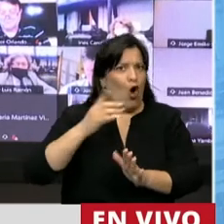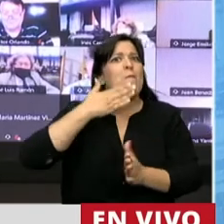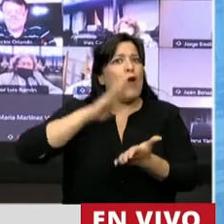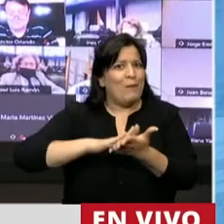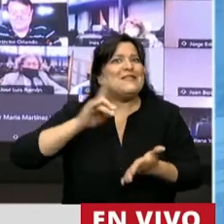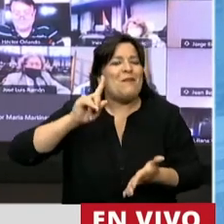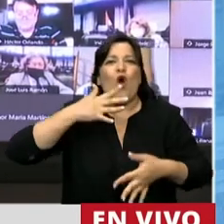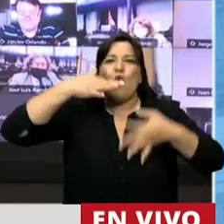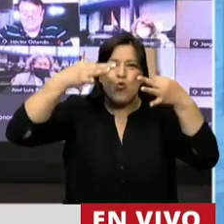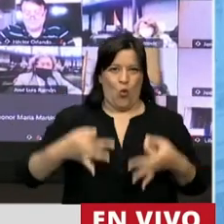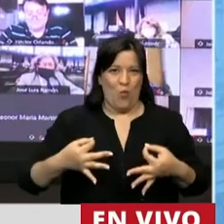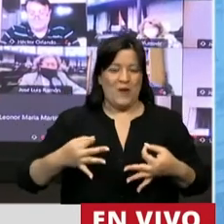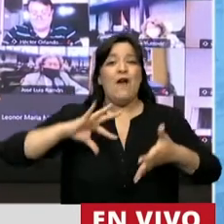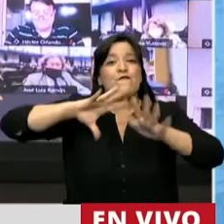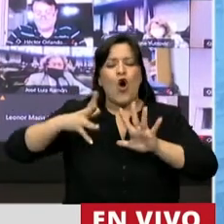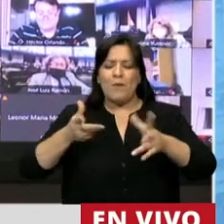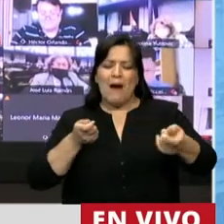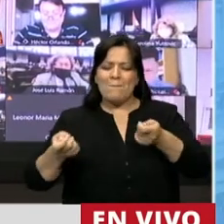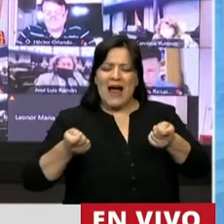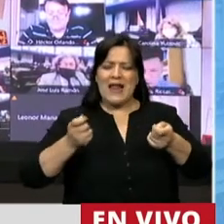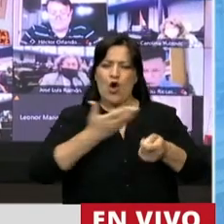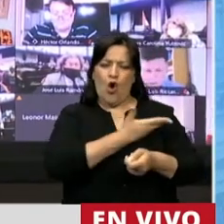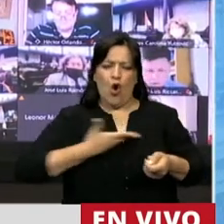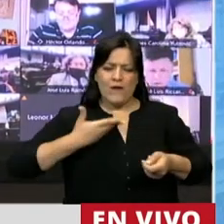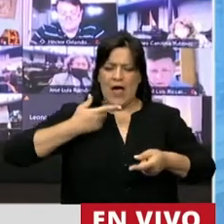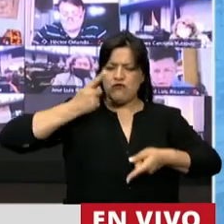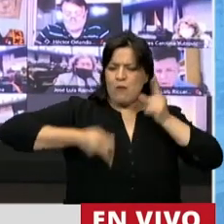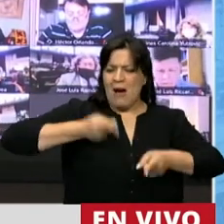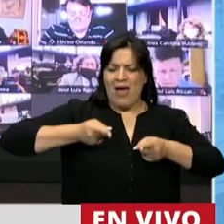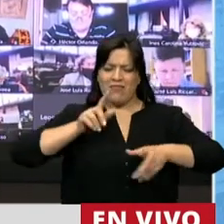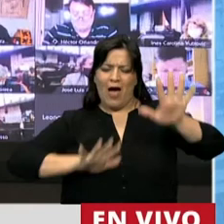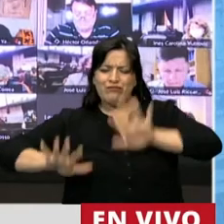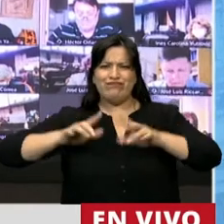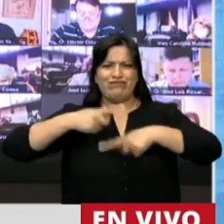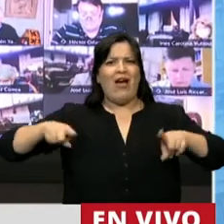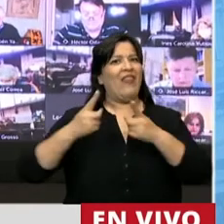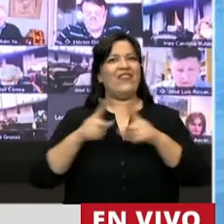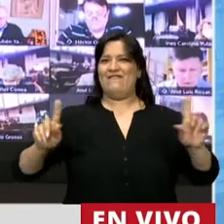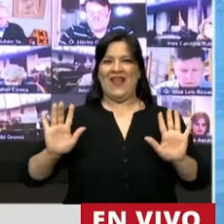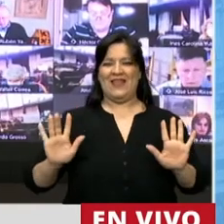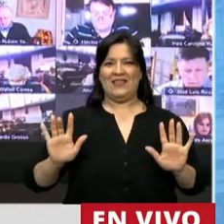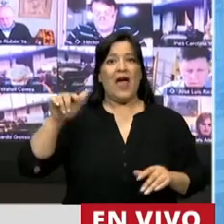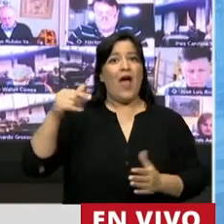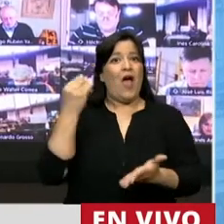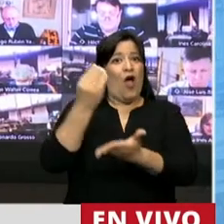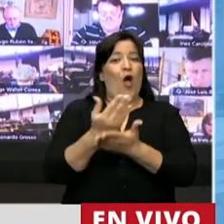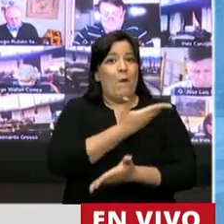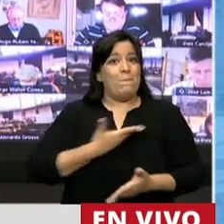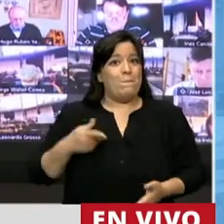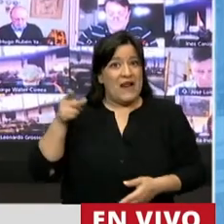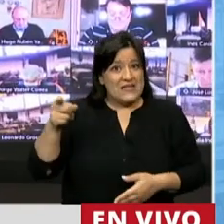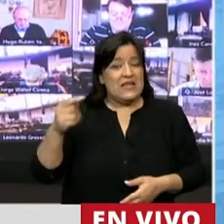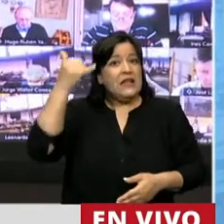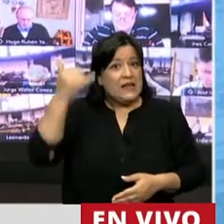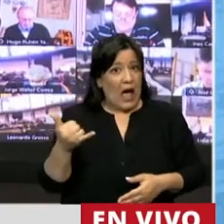nueva forma de gobernar, una forma de gobernar totalmente diferente de un presidente junto a 24